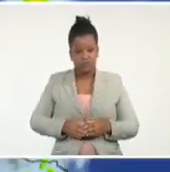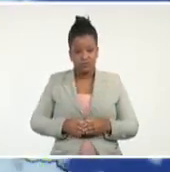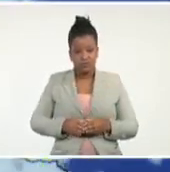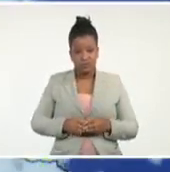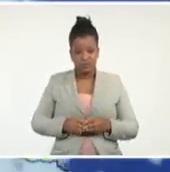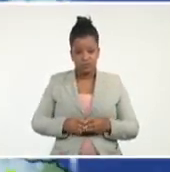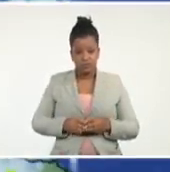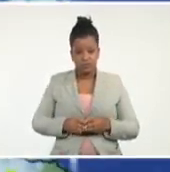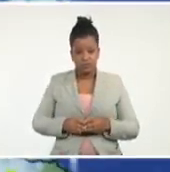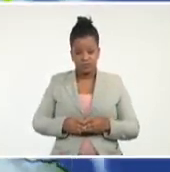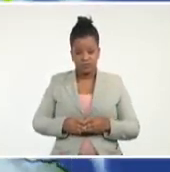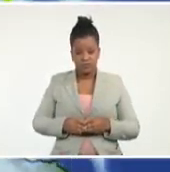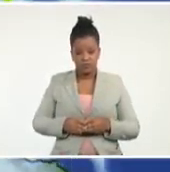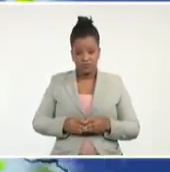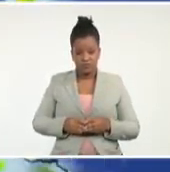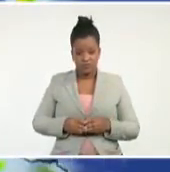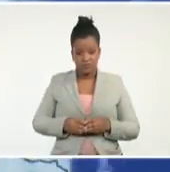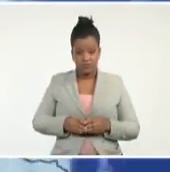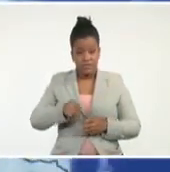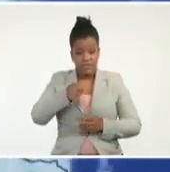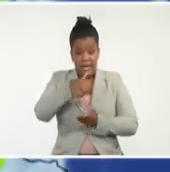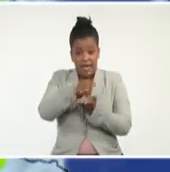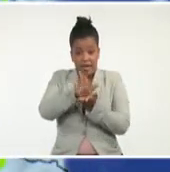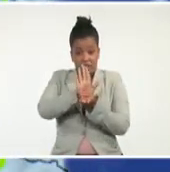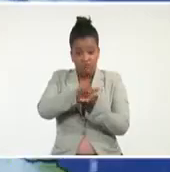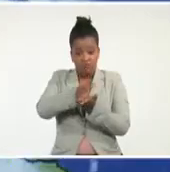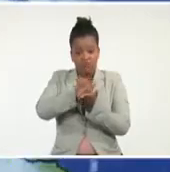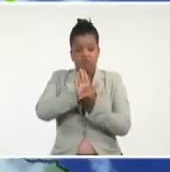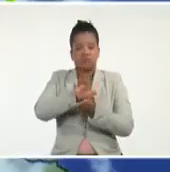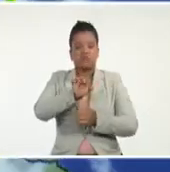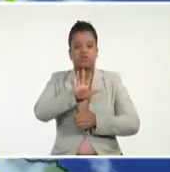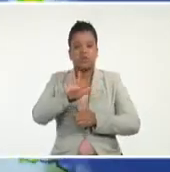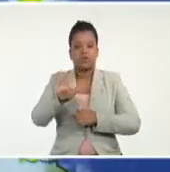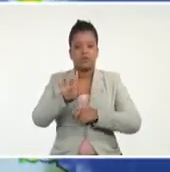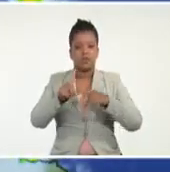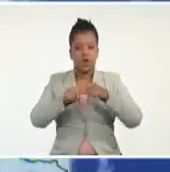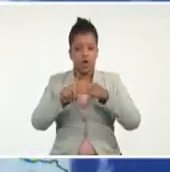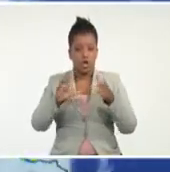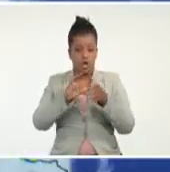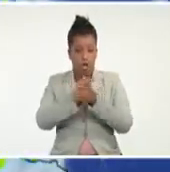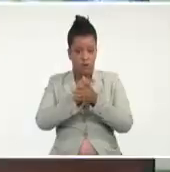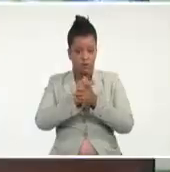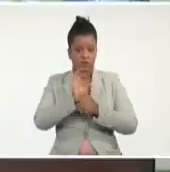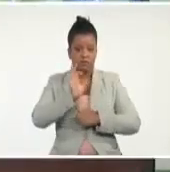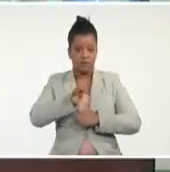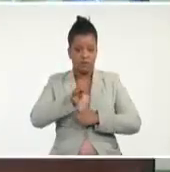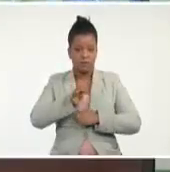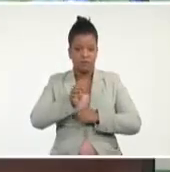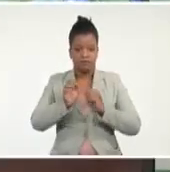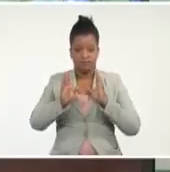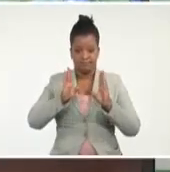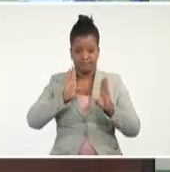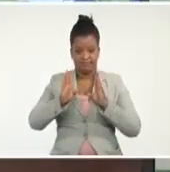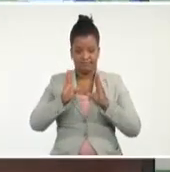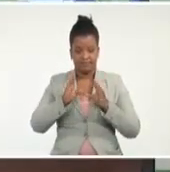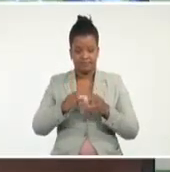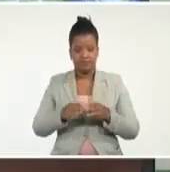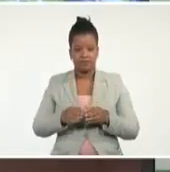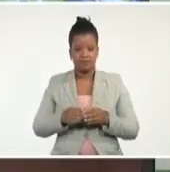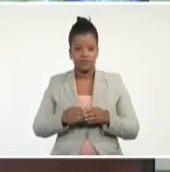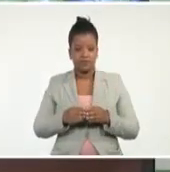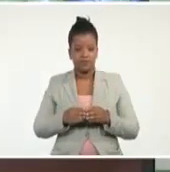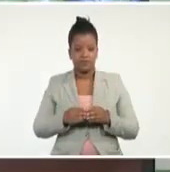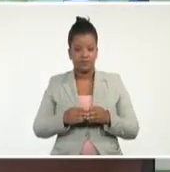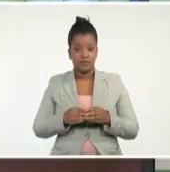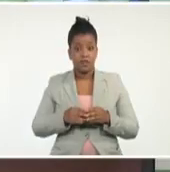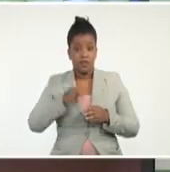esta punta es Punta Gorda y a 55 kilómetros al sudeste está el centro. Dejo el dedo